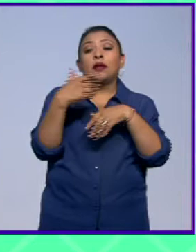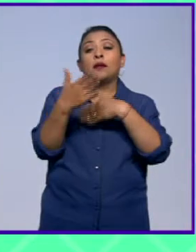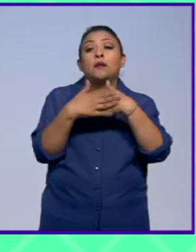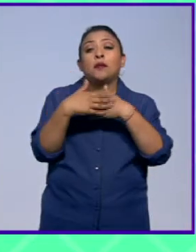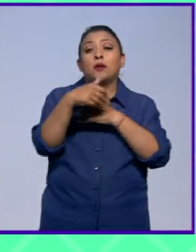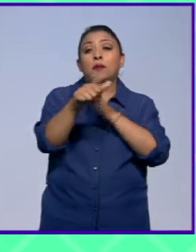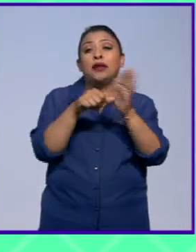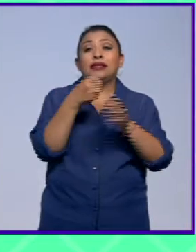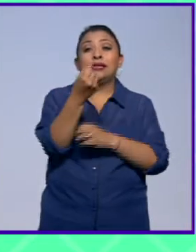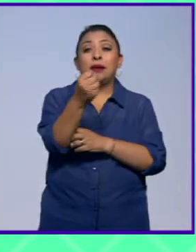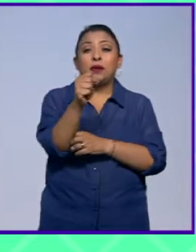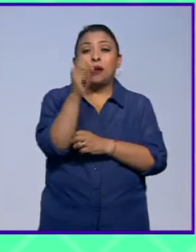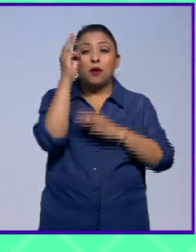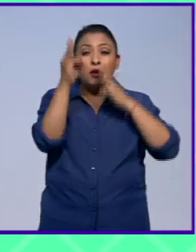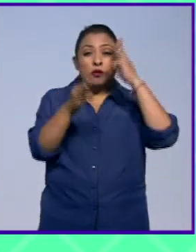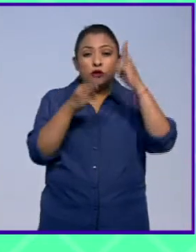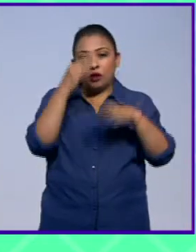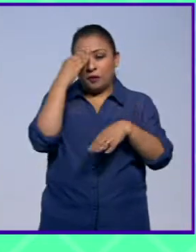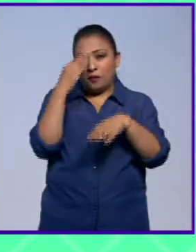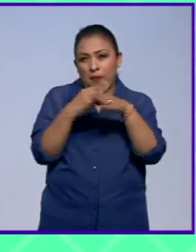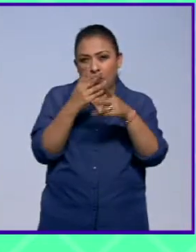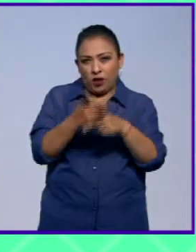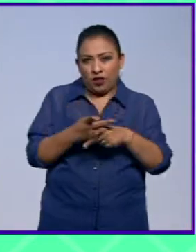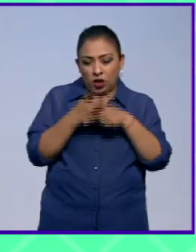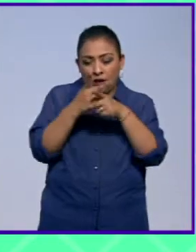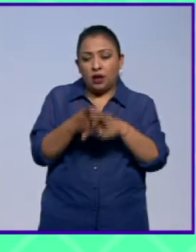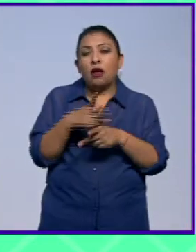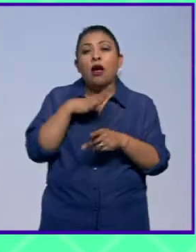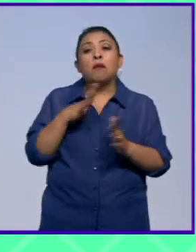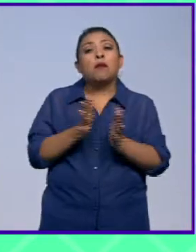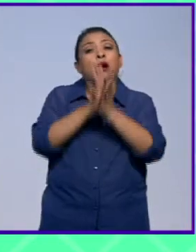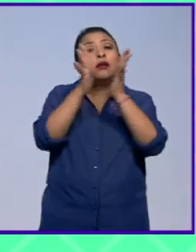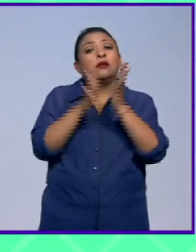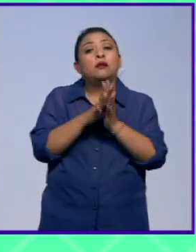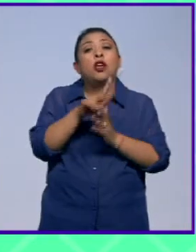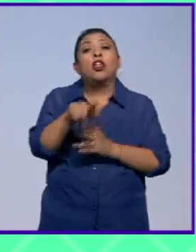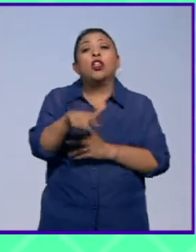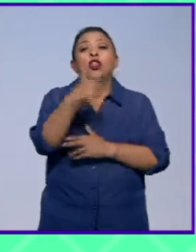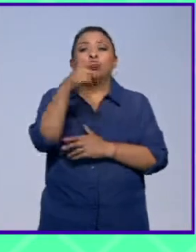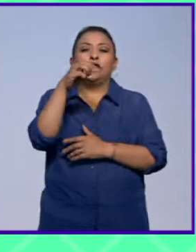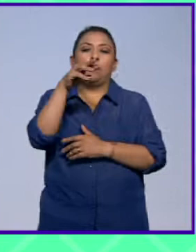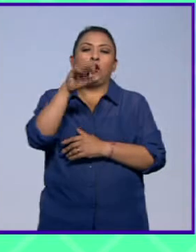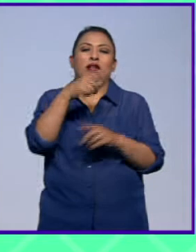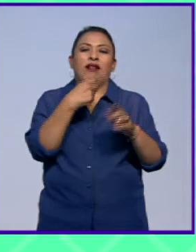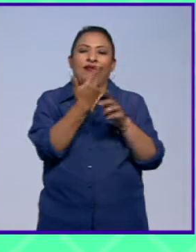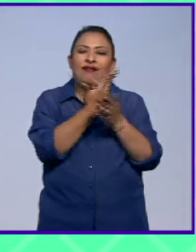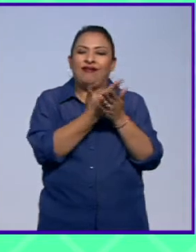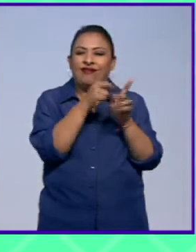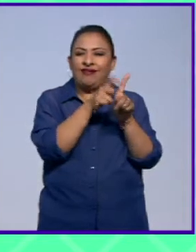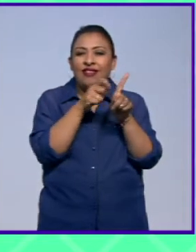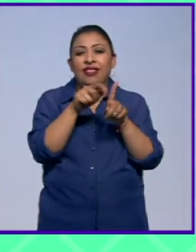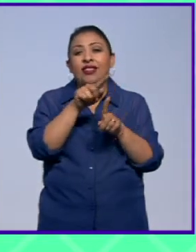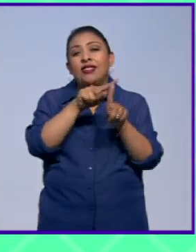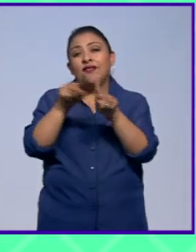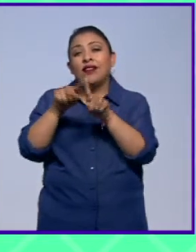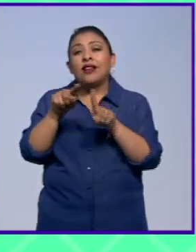próximo mes de septiembre en el Museo Memoria y Tolerancia y con la participación de 12 moneros de 12 diferentes países.